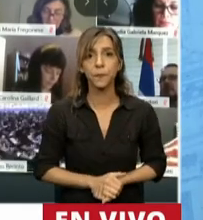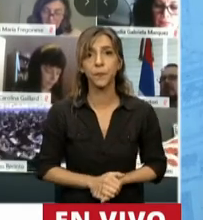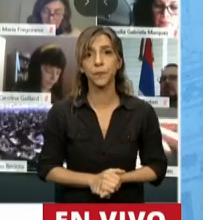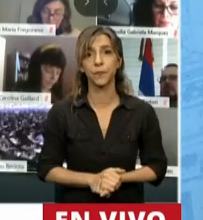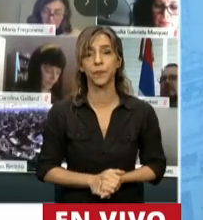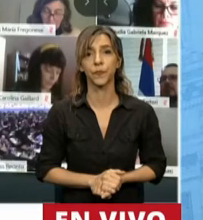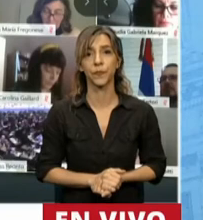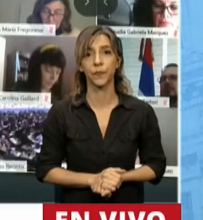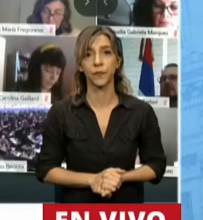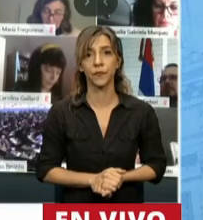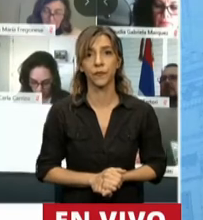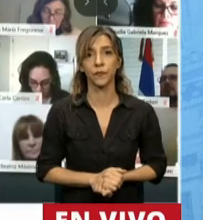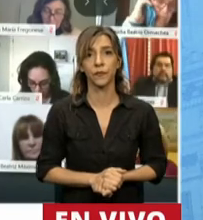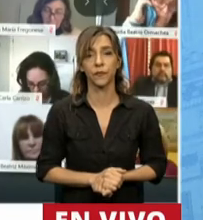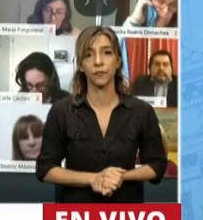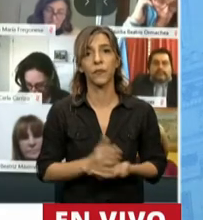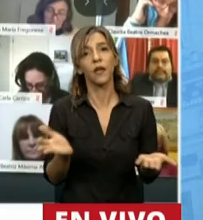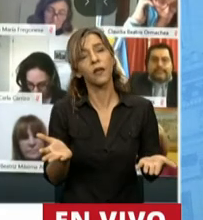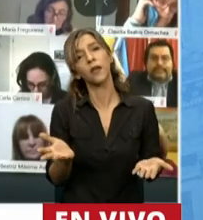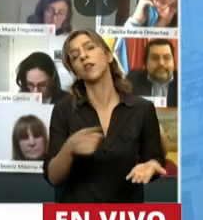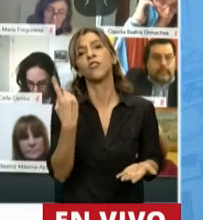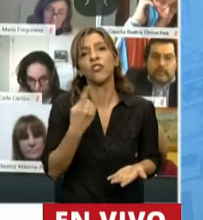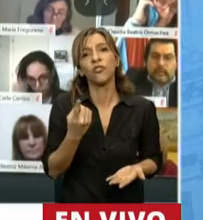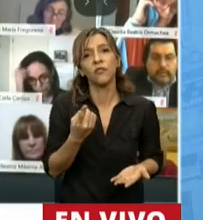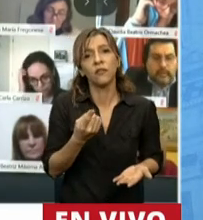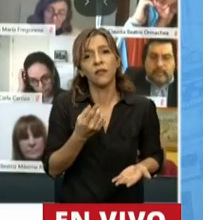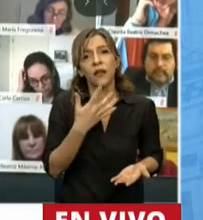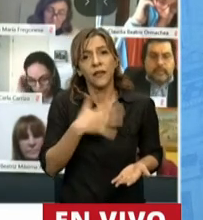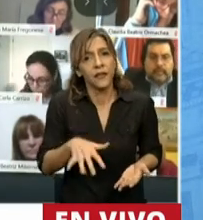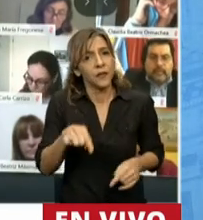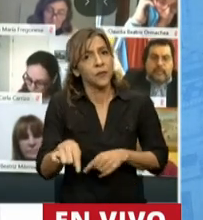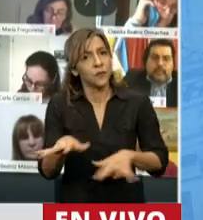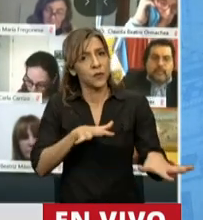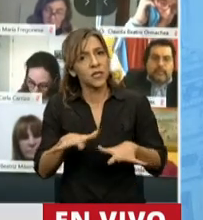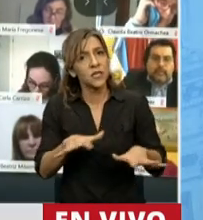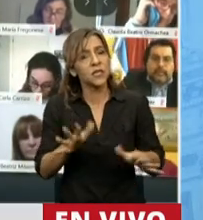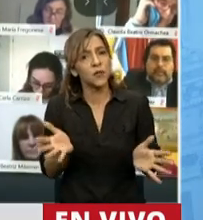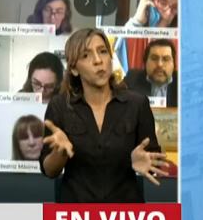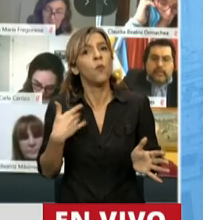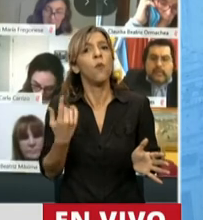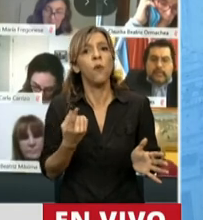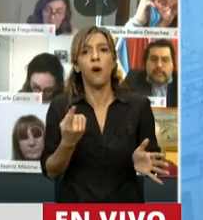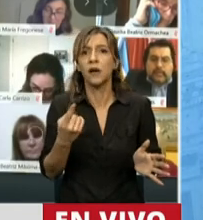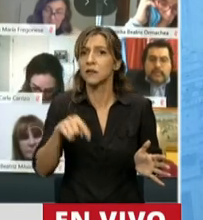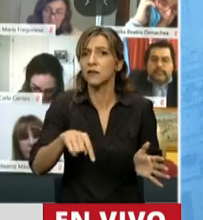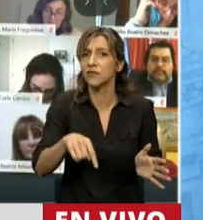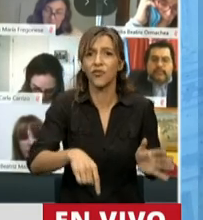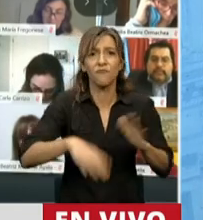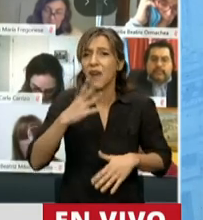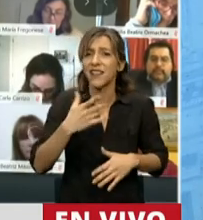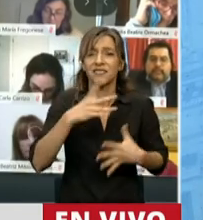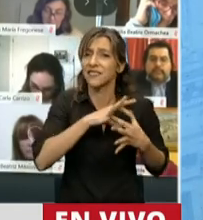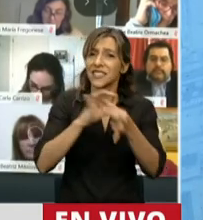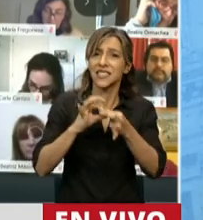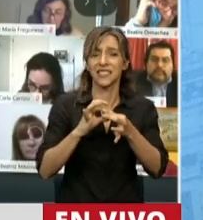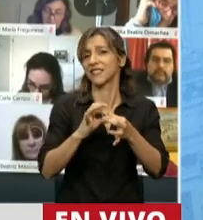Primero, teniendo en cuenta que estamos en un momento donde la unidad de argentinos necesitamos continuar con estas